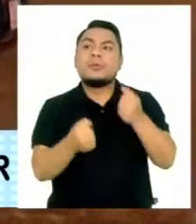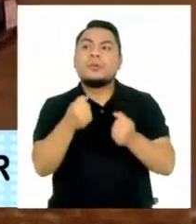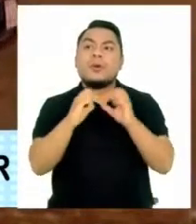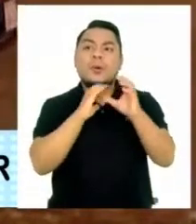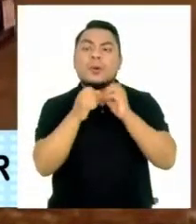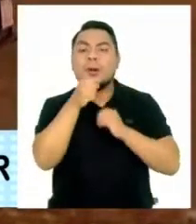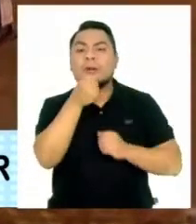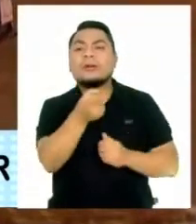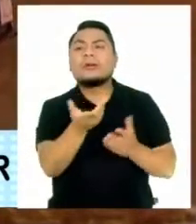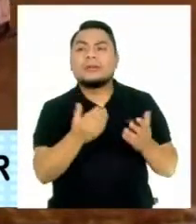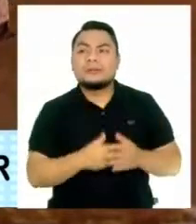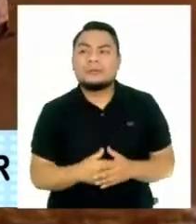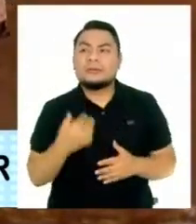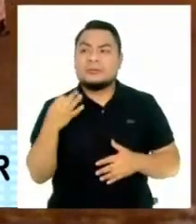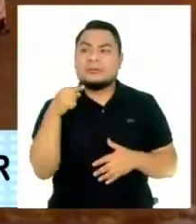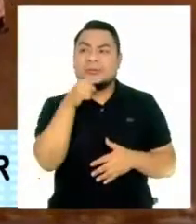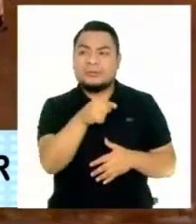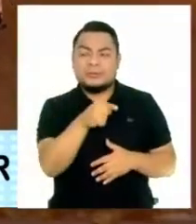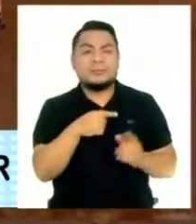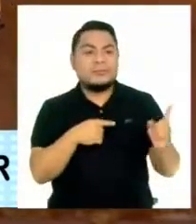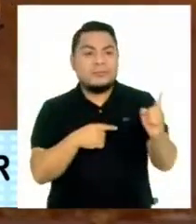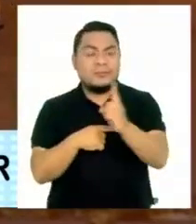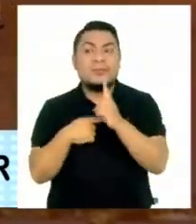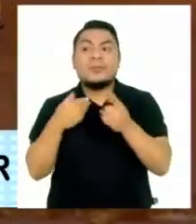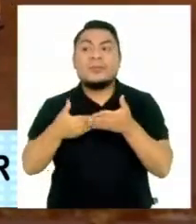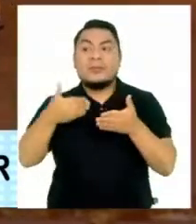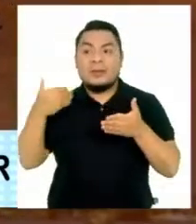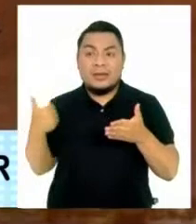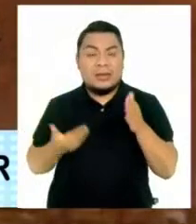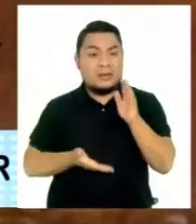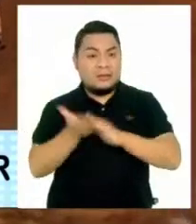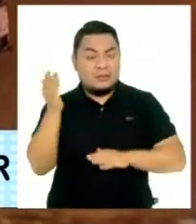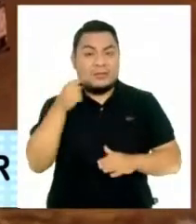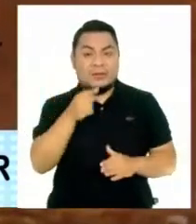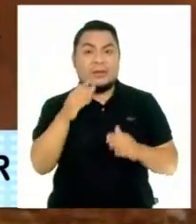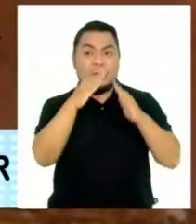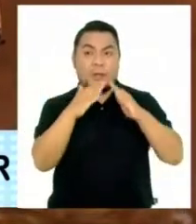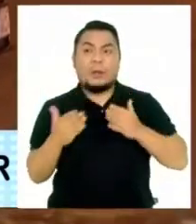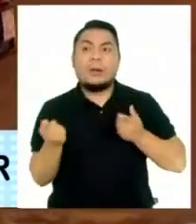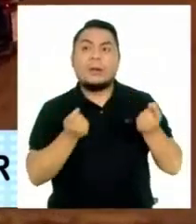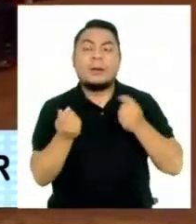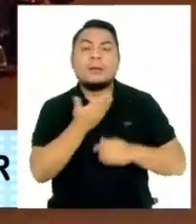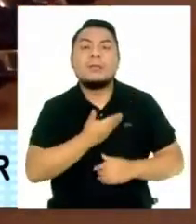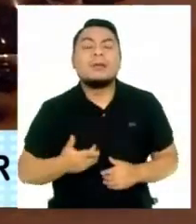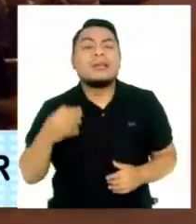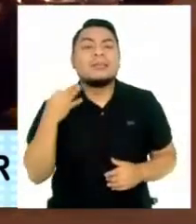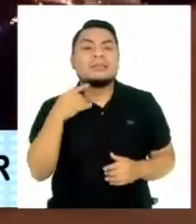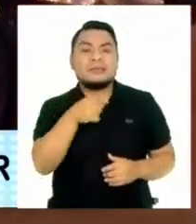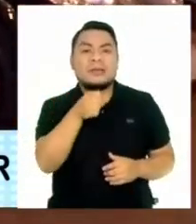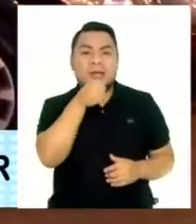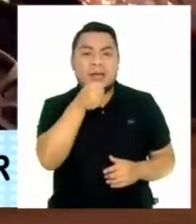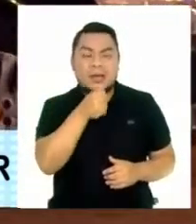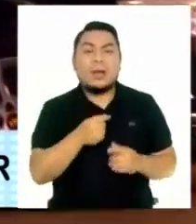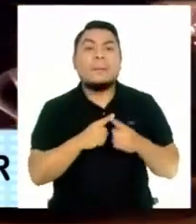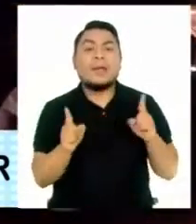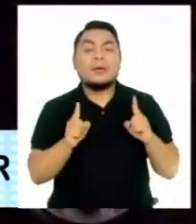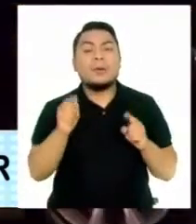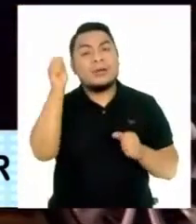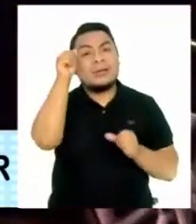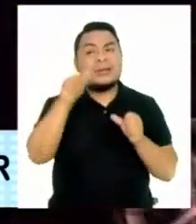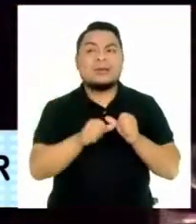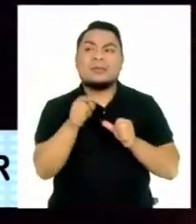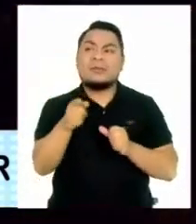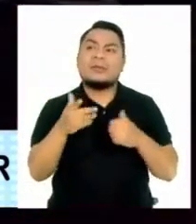comunicación. Él se caracteriza normalmente porque él, antes de retirarse de Palacio, él siempre brinda unas declaraciones. Pero recordemos